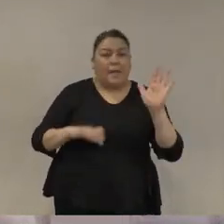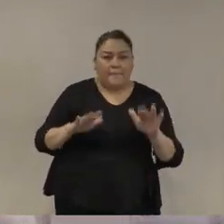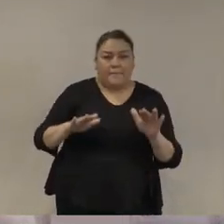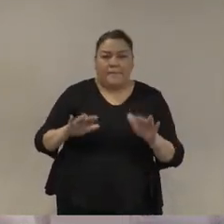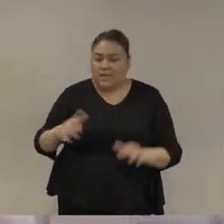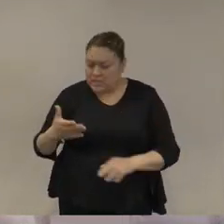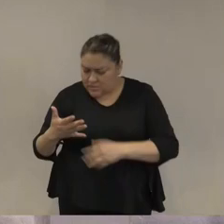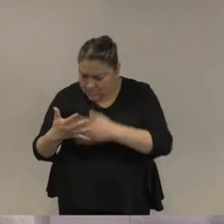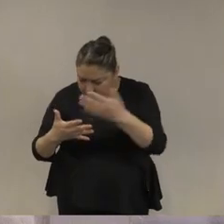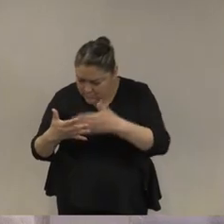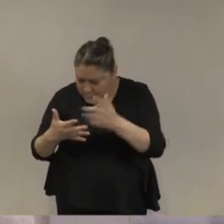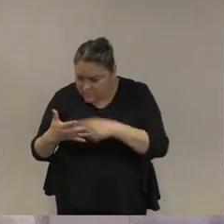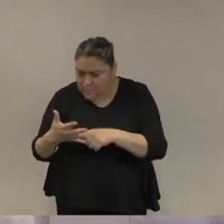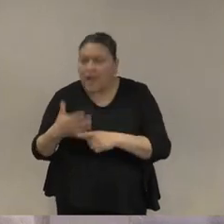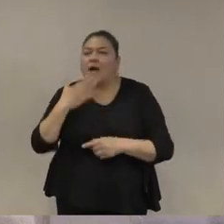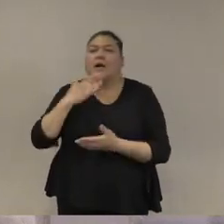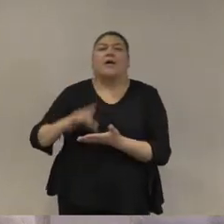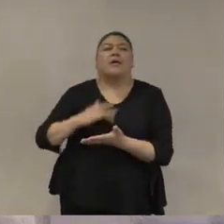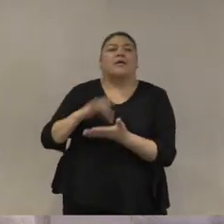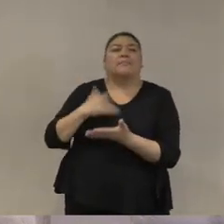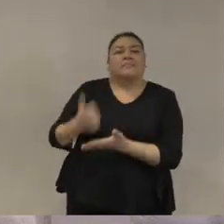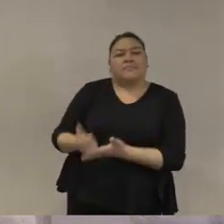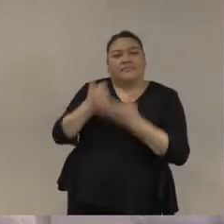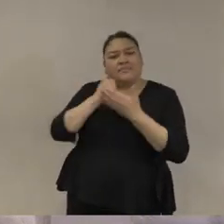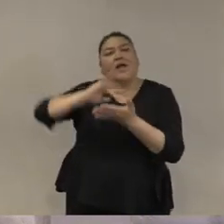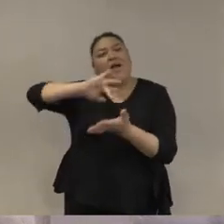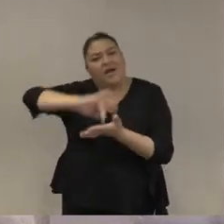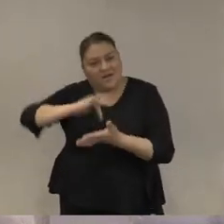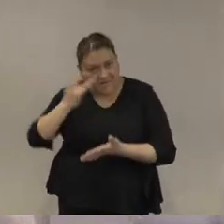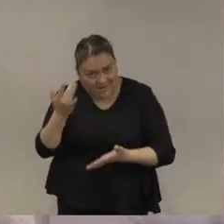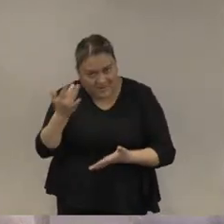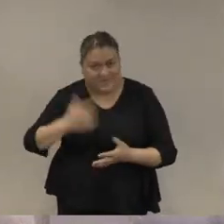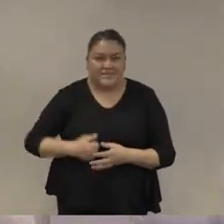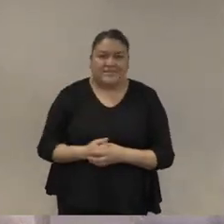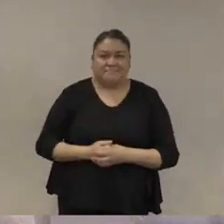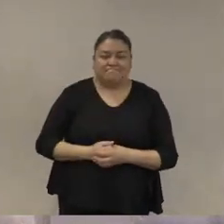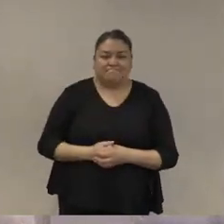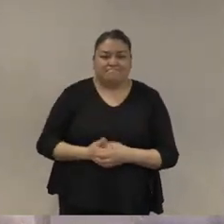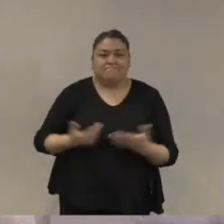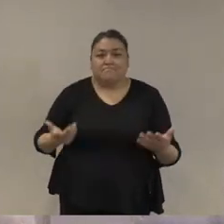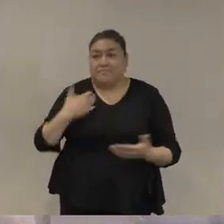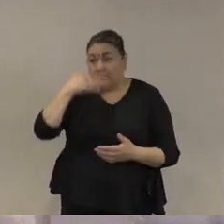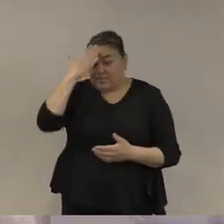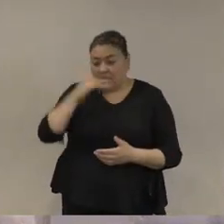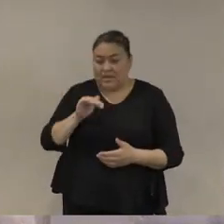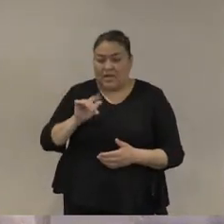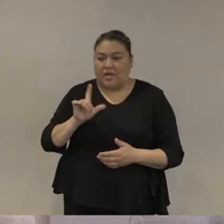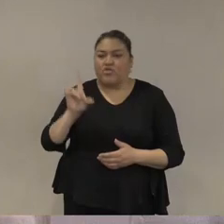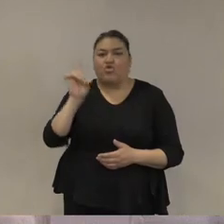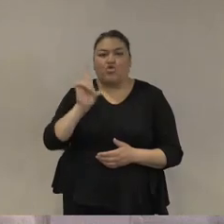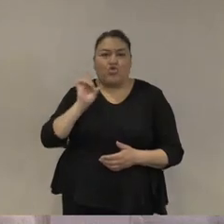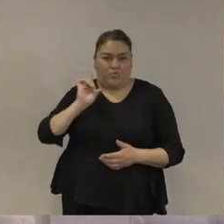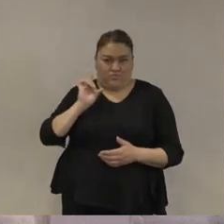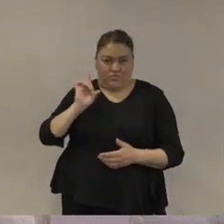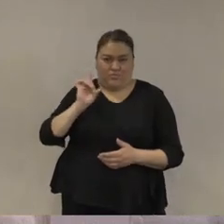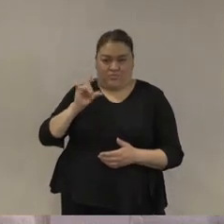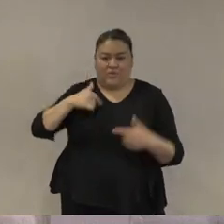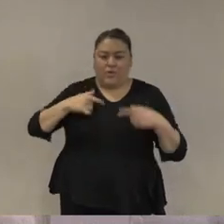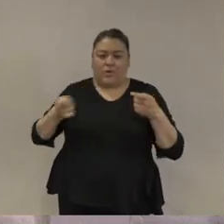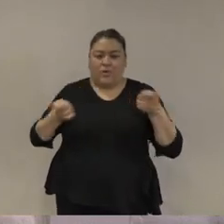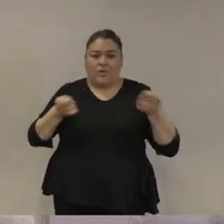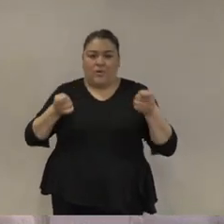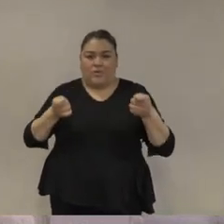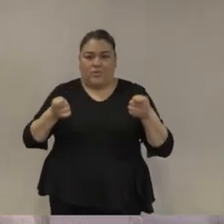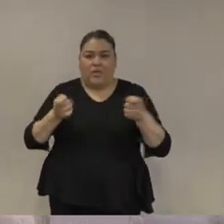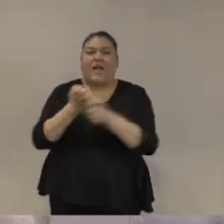luego lo reviso y me da muchísimo contexto y en verdad lo agradezco profundamente este domingo me tocó moderar un debate